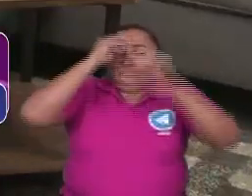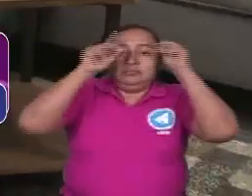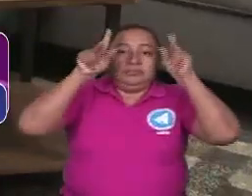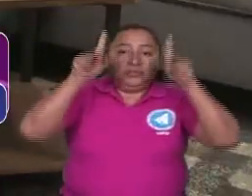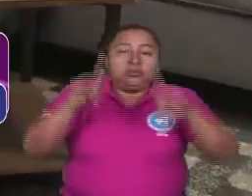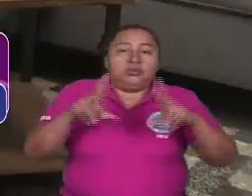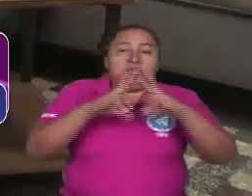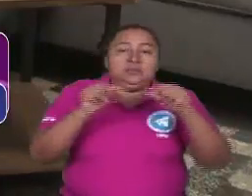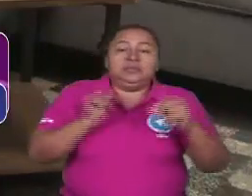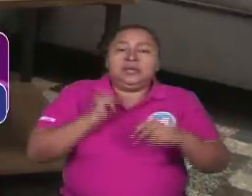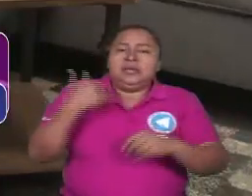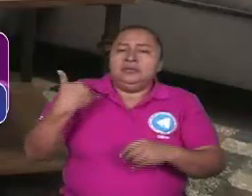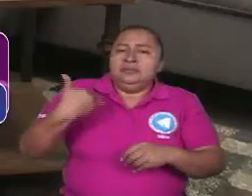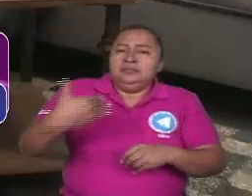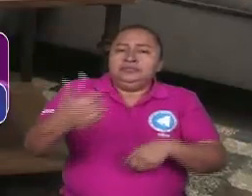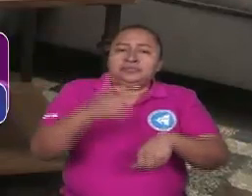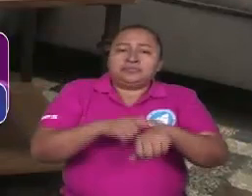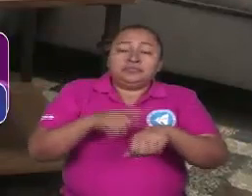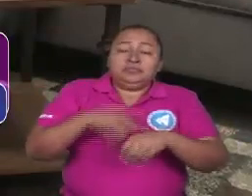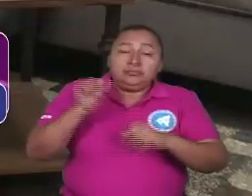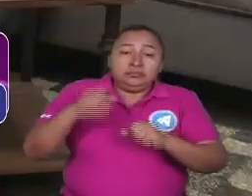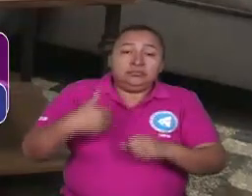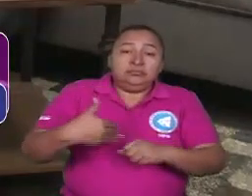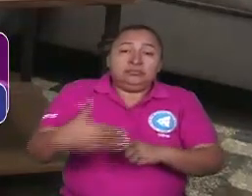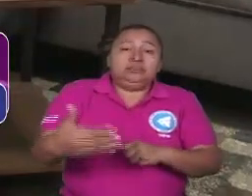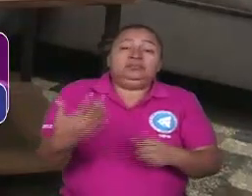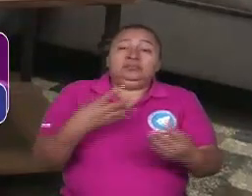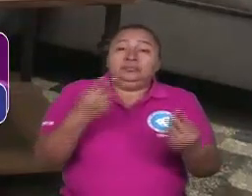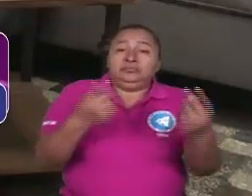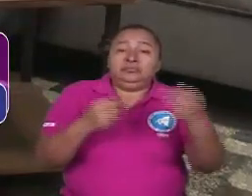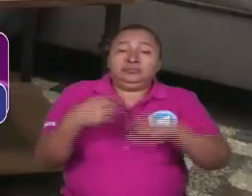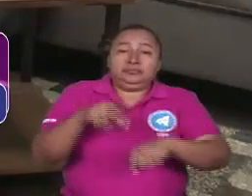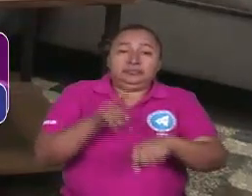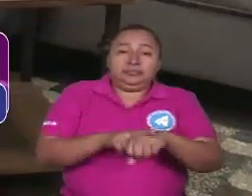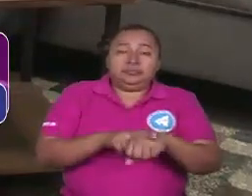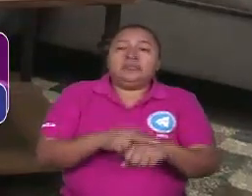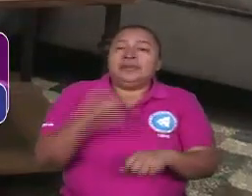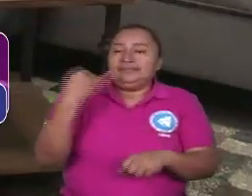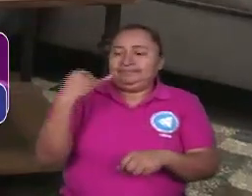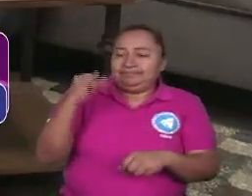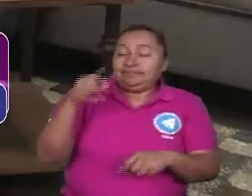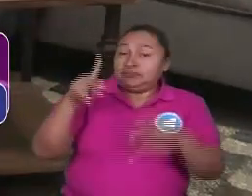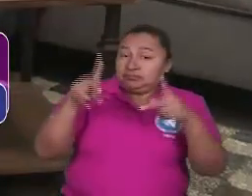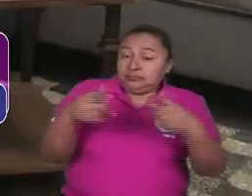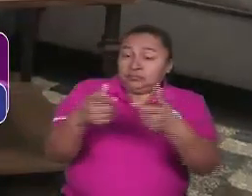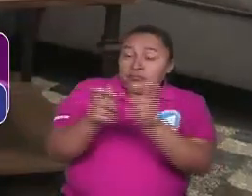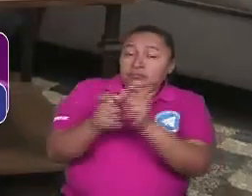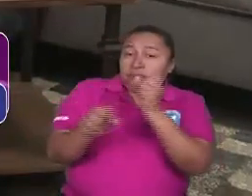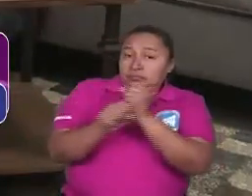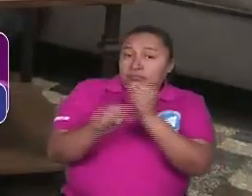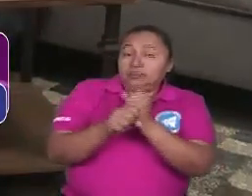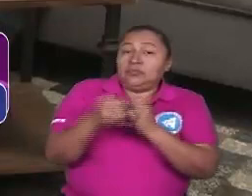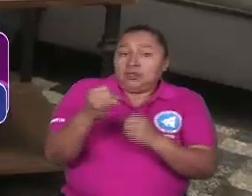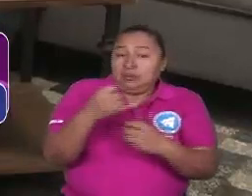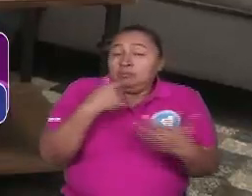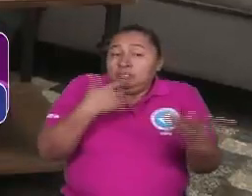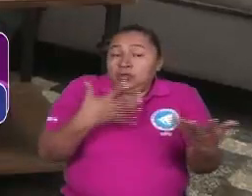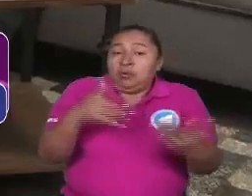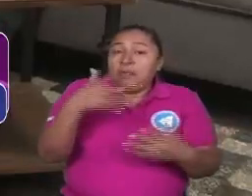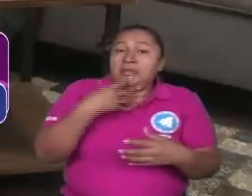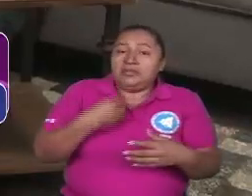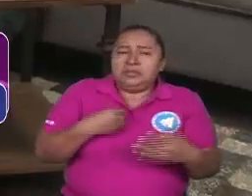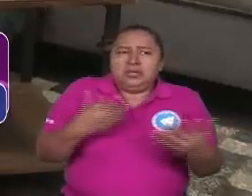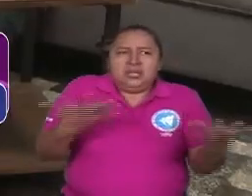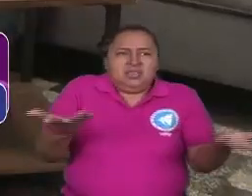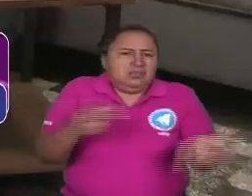Nicaragua, que en el largo plazo eso tiene resultados en la economía nacional. Claro, y precisamente con la clase trabajadora. con la clase trabajadora, porque cuando vos me decís,